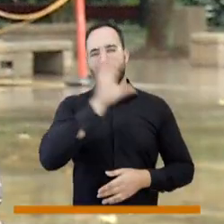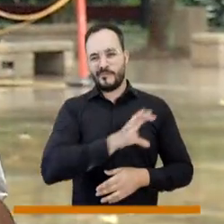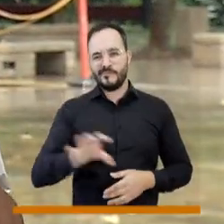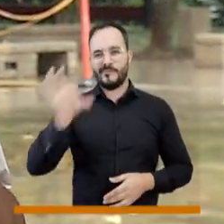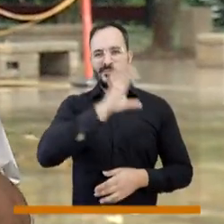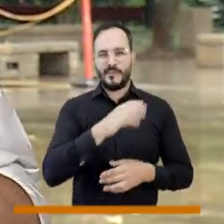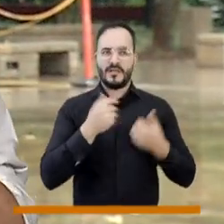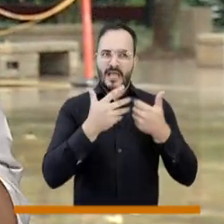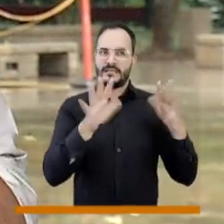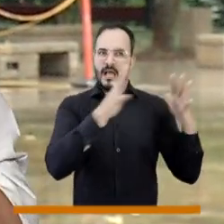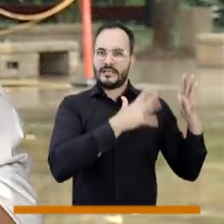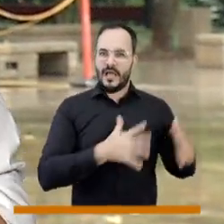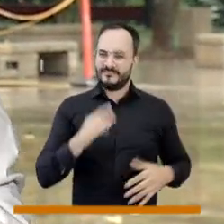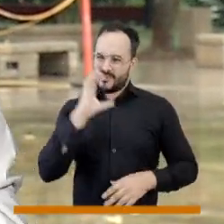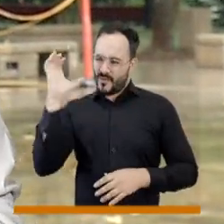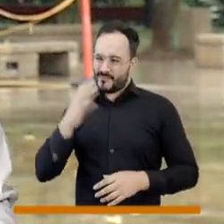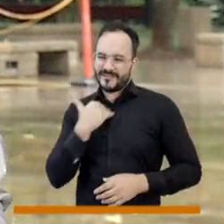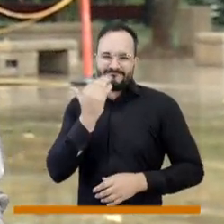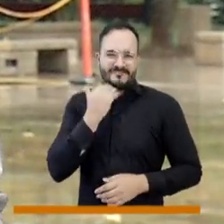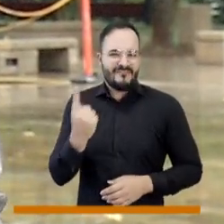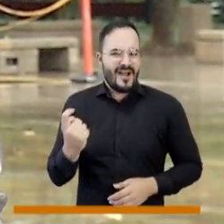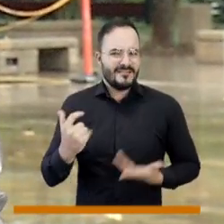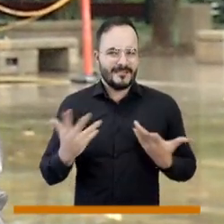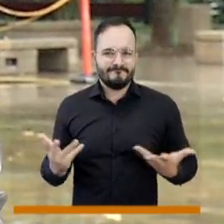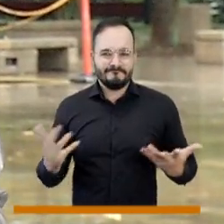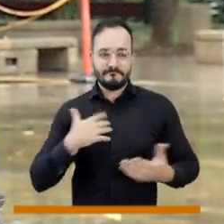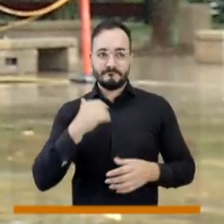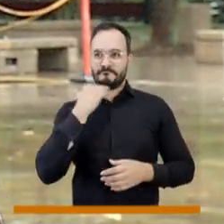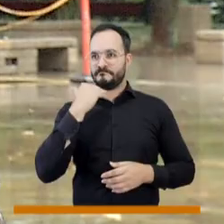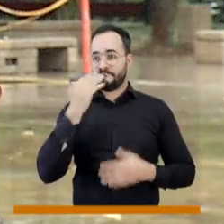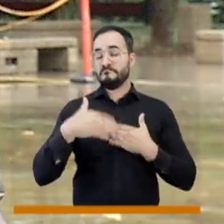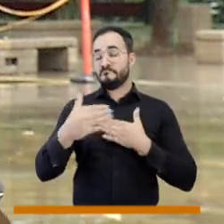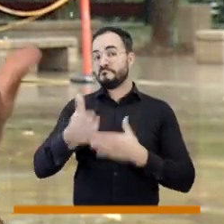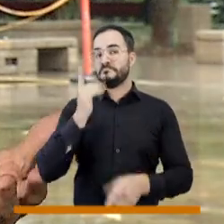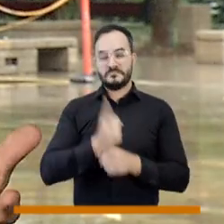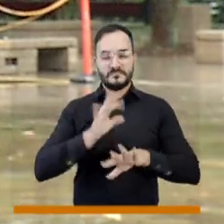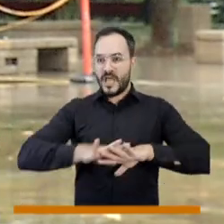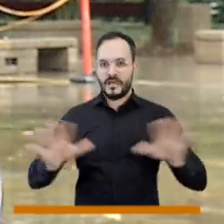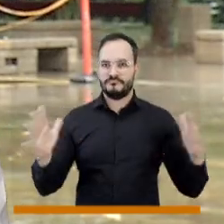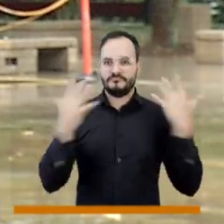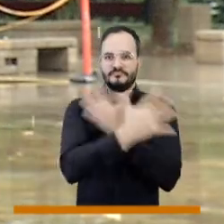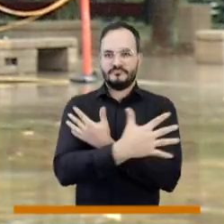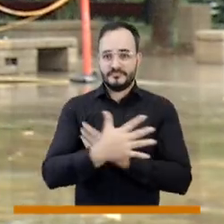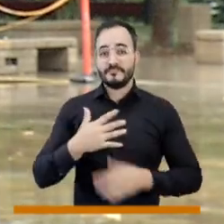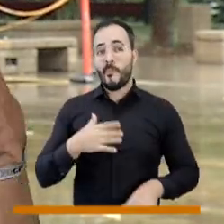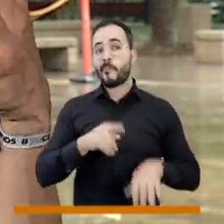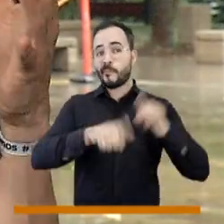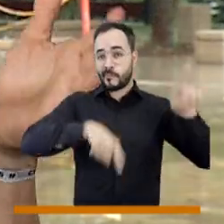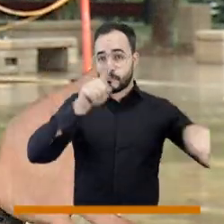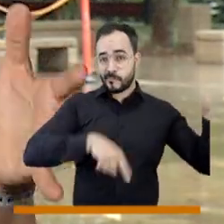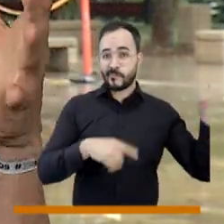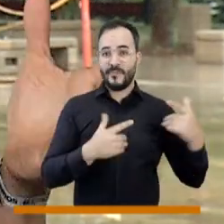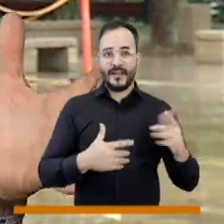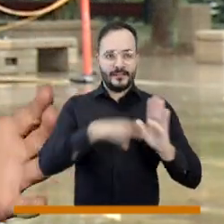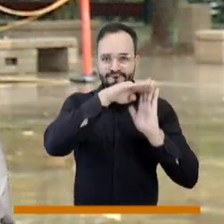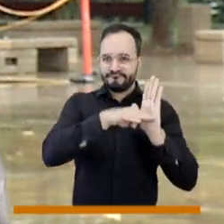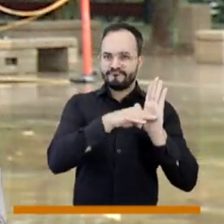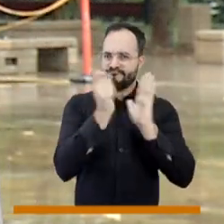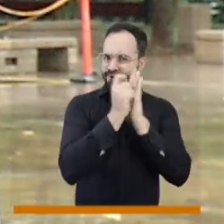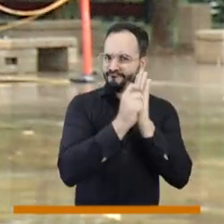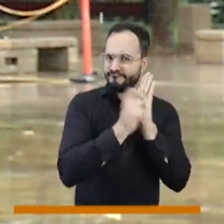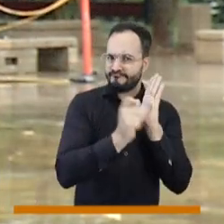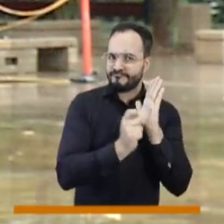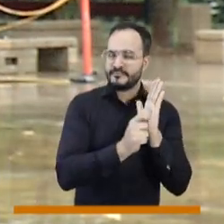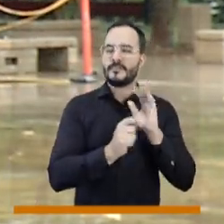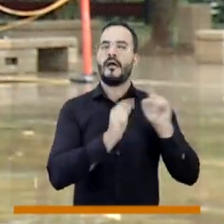muchos países y no sé qué falta aquí en Colombia y seguramente llegará en algún momento, porque muchas veces esos mercados tan regulados